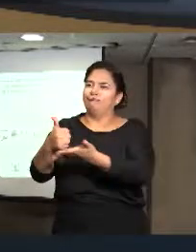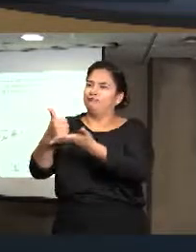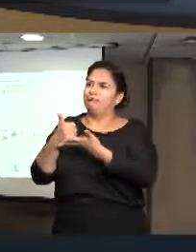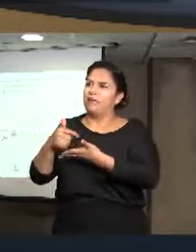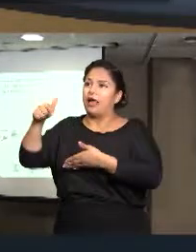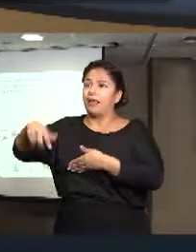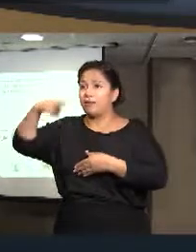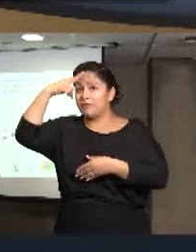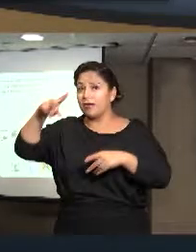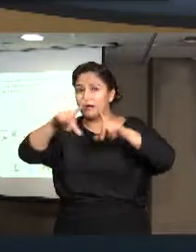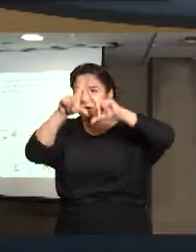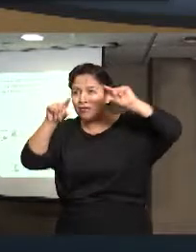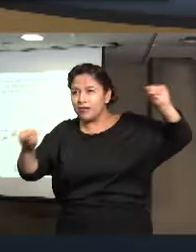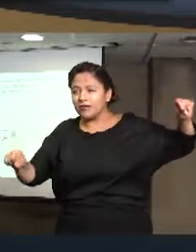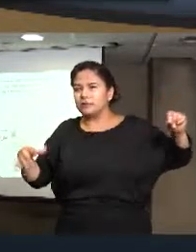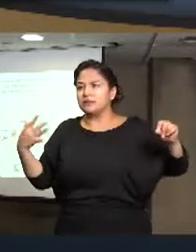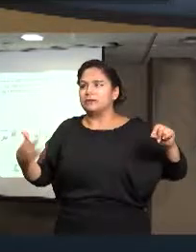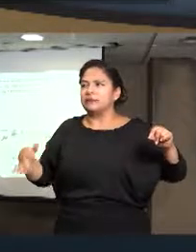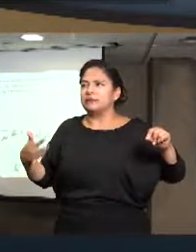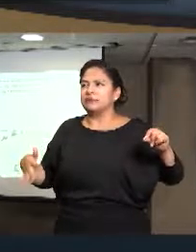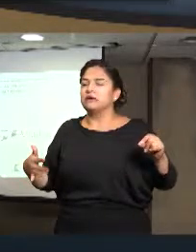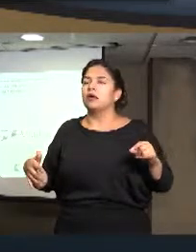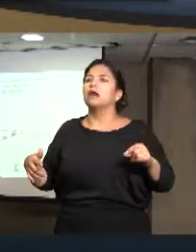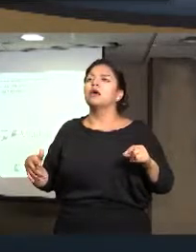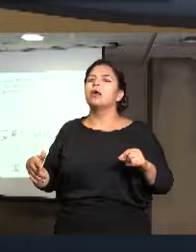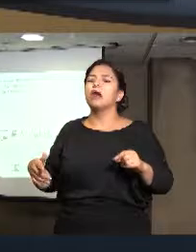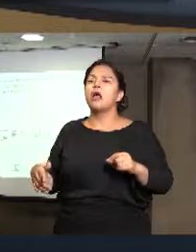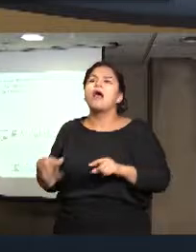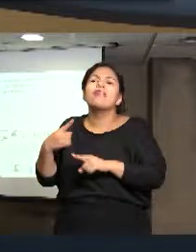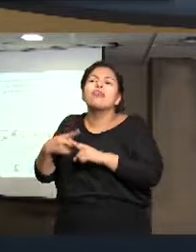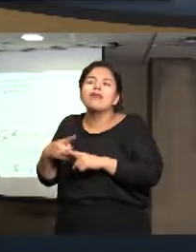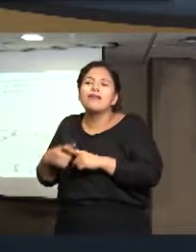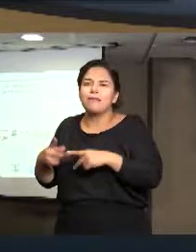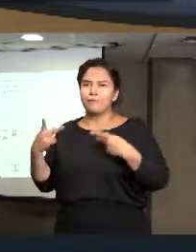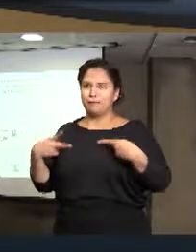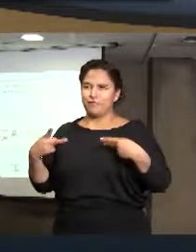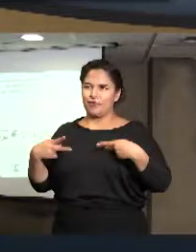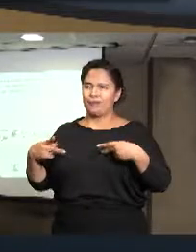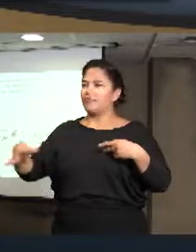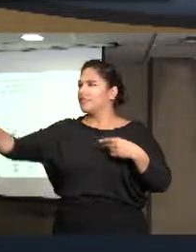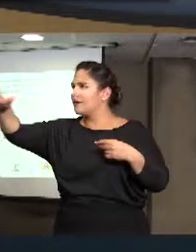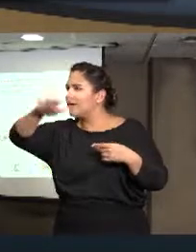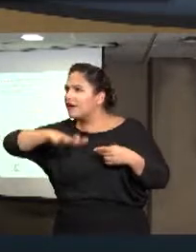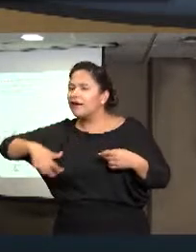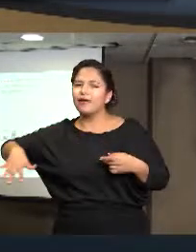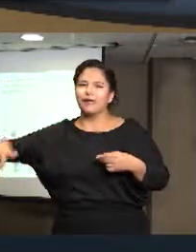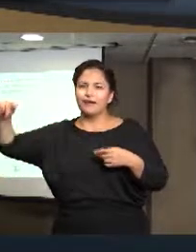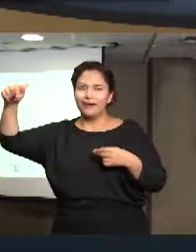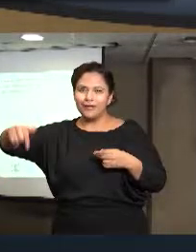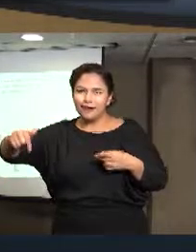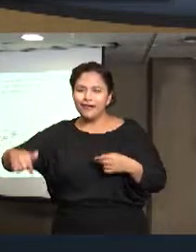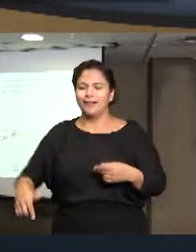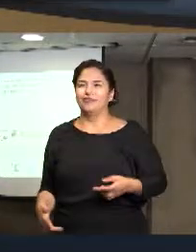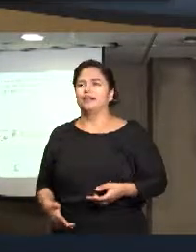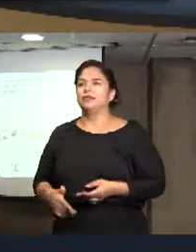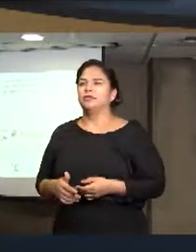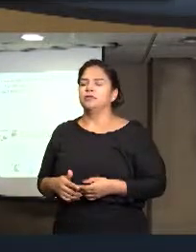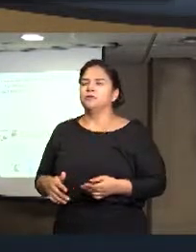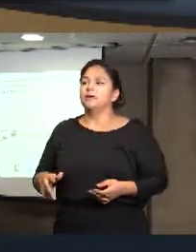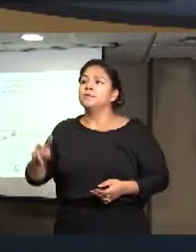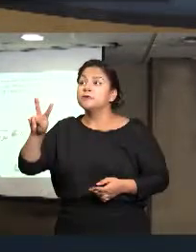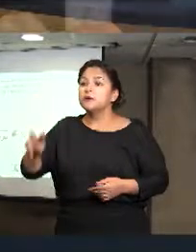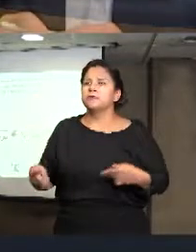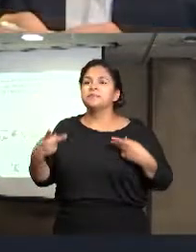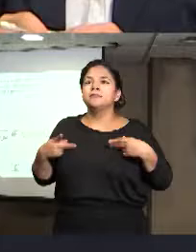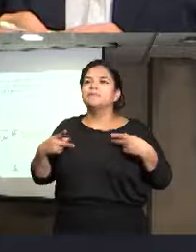México, y es de la ciudadanía, es de la sociedad civil, y qué increíble es cuando la